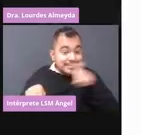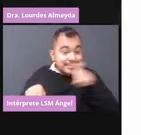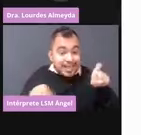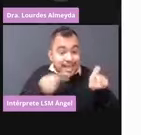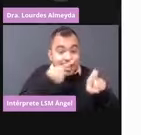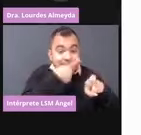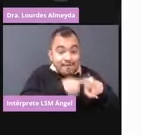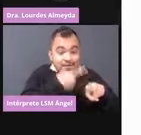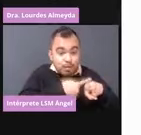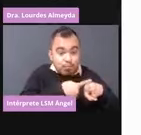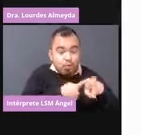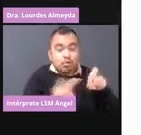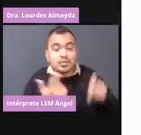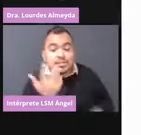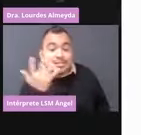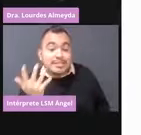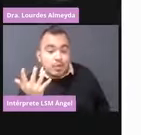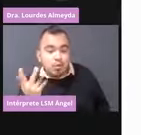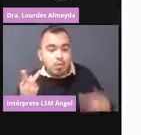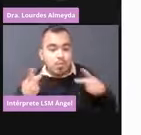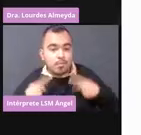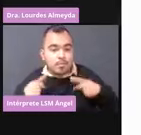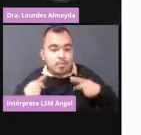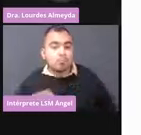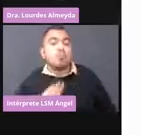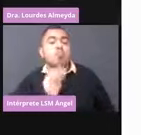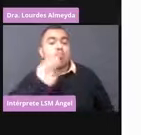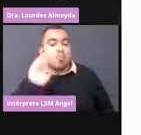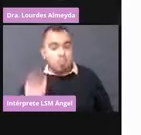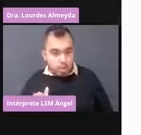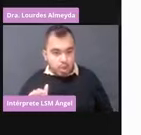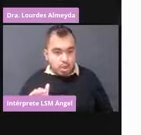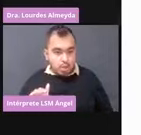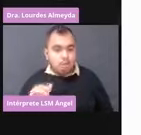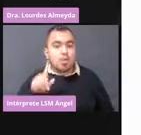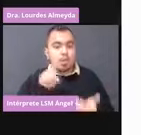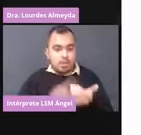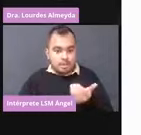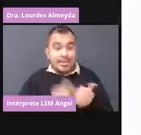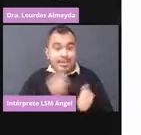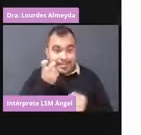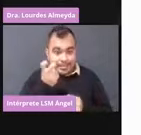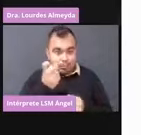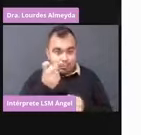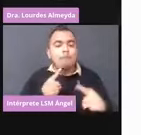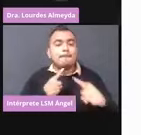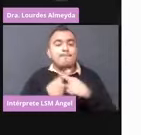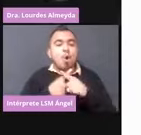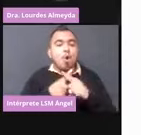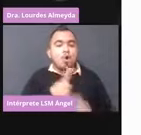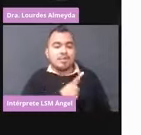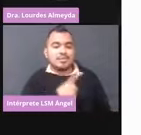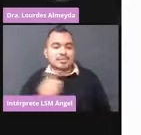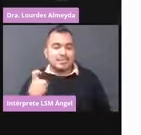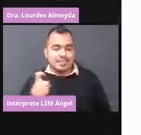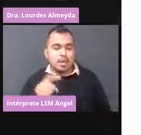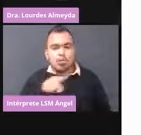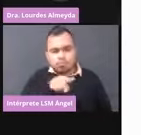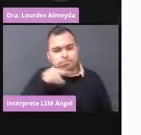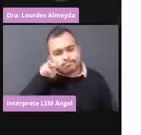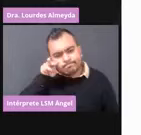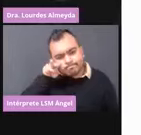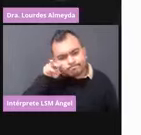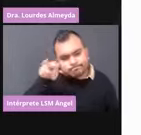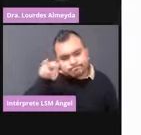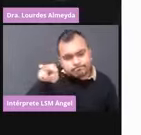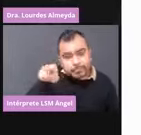y pico fallecidos. Eso se saca por 100 solamente. Entonces, aquí ustedes pueden apreciar que no